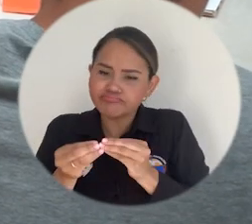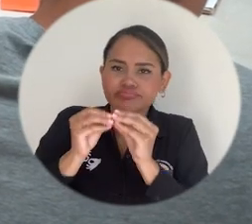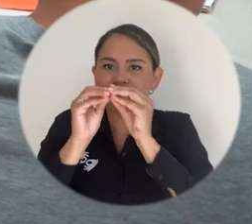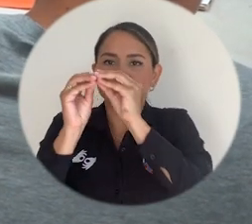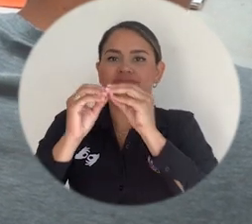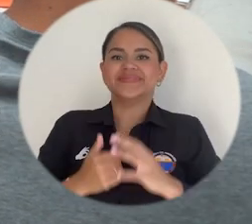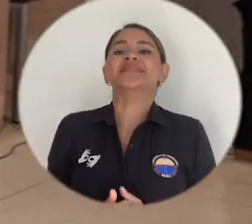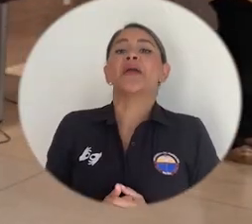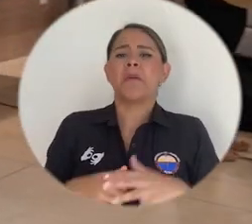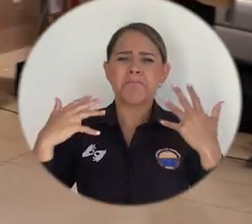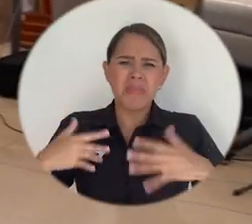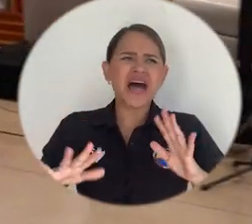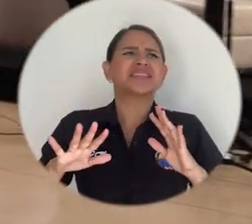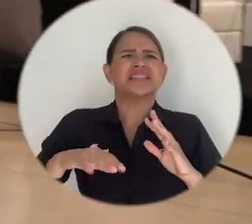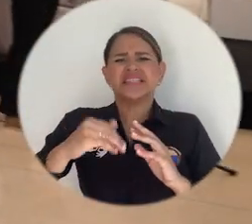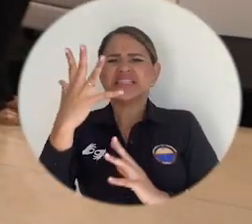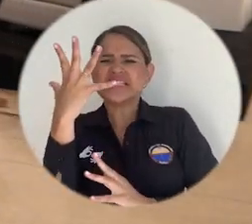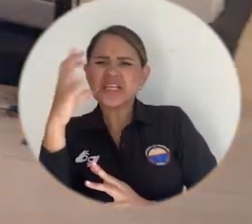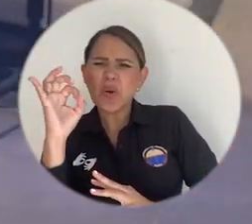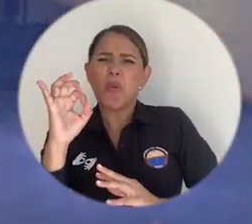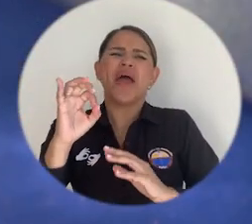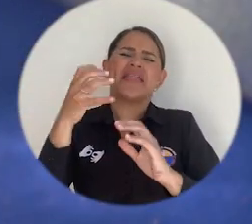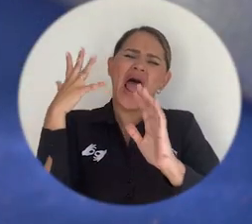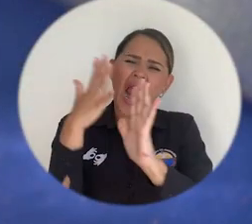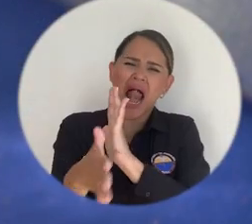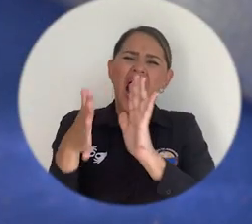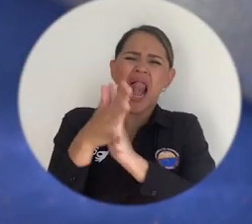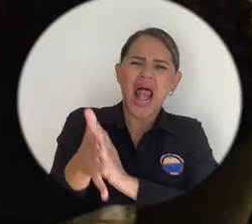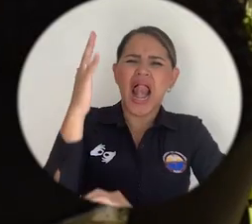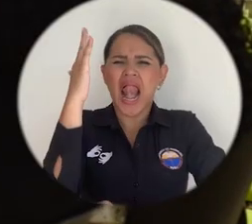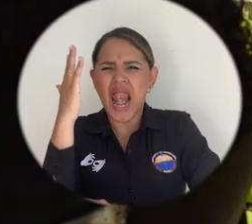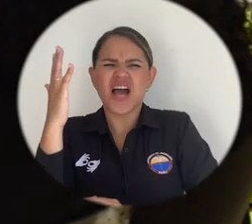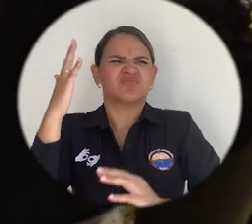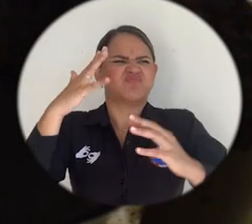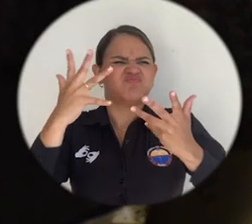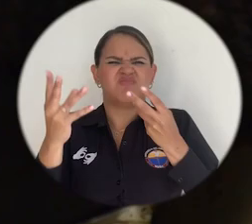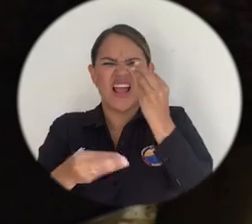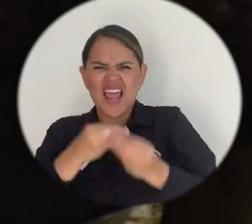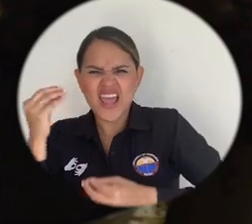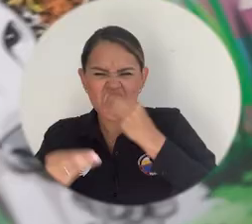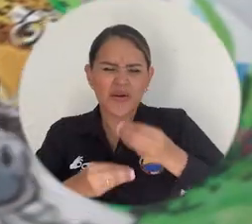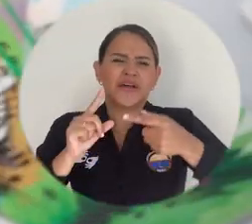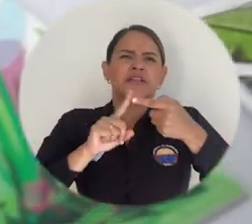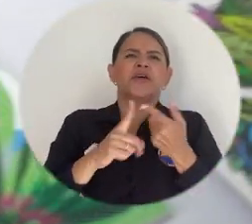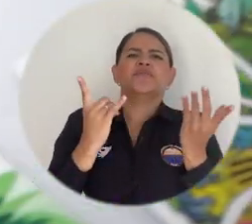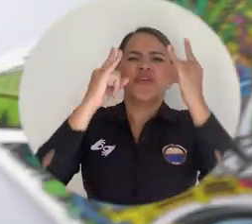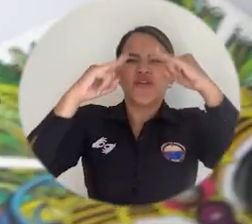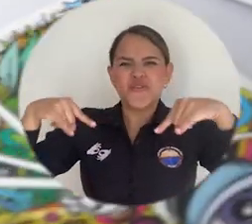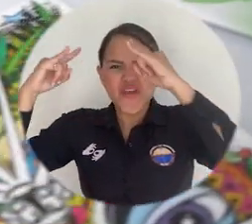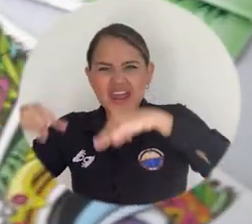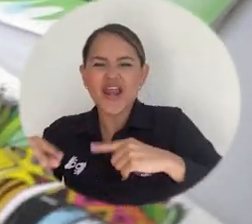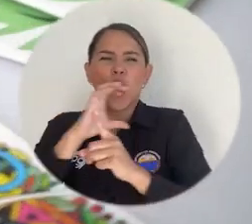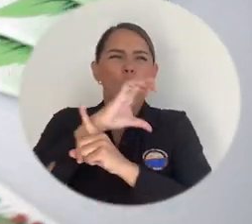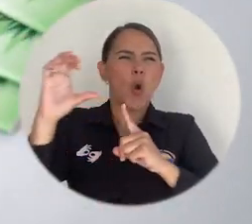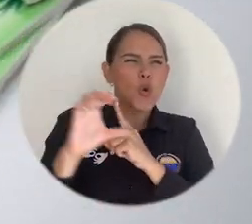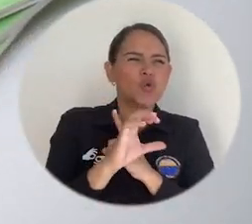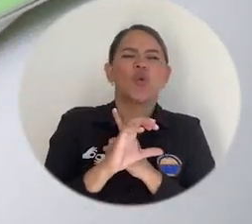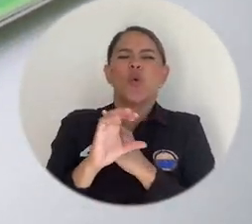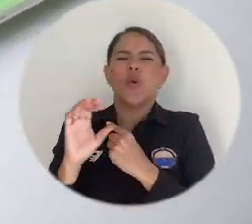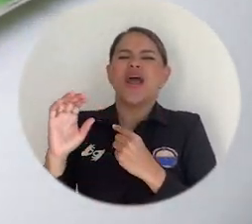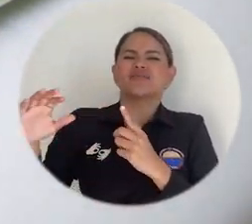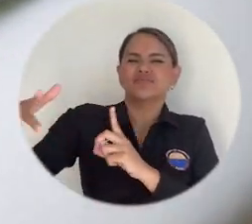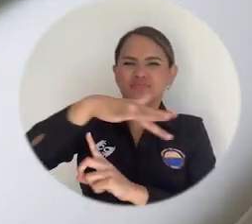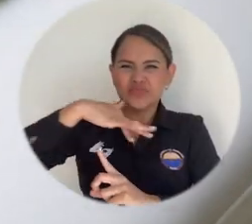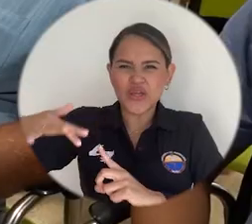de 50 eventos, como la conferencia de la Academia Colombiana de Ciencias Económicas, la Feria de Innovación y Emprendimiento, Cultura, Ambiente,